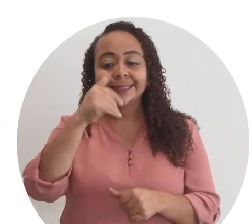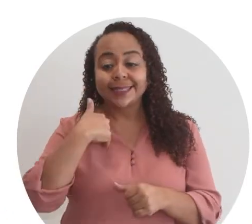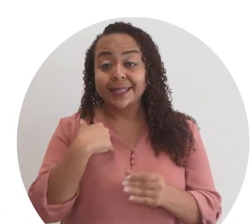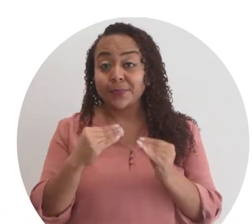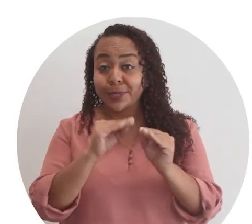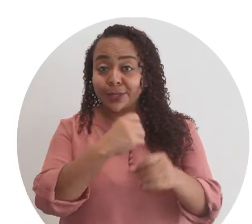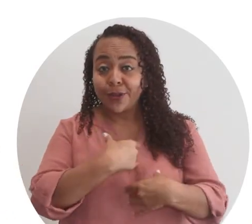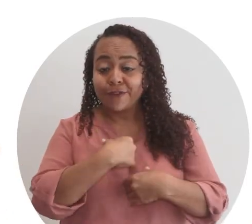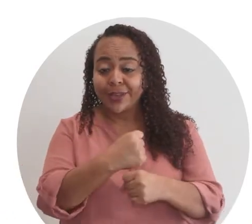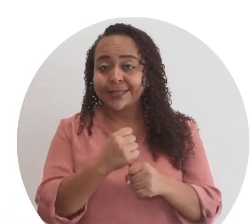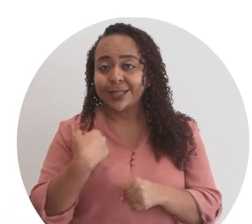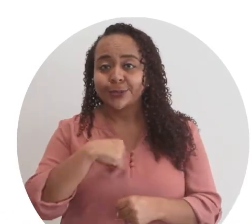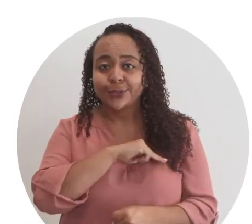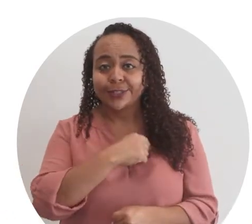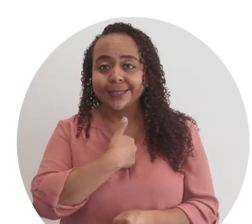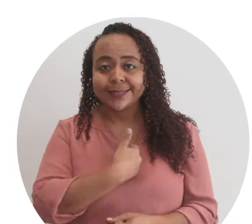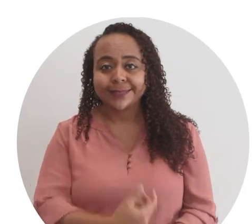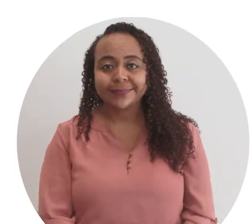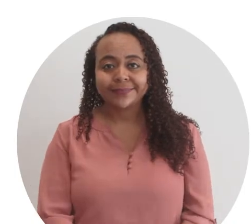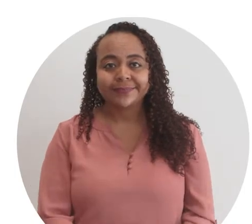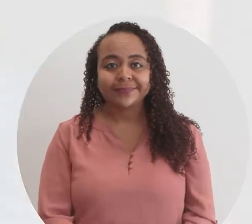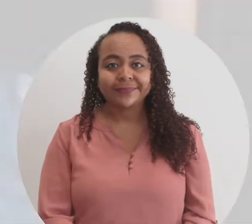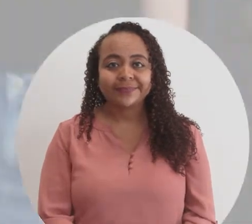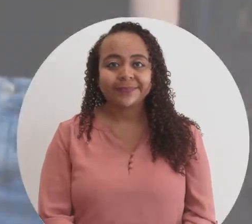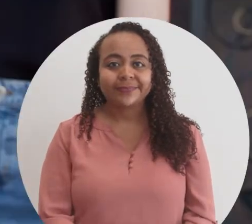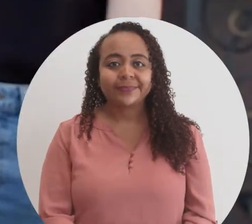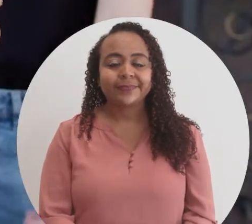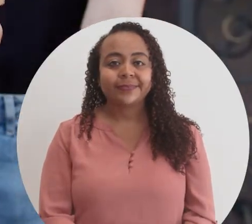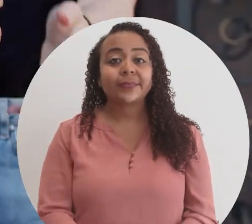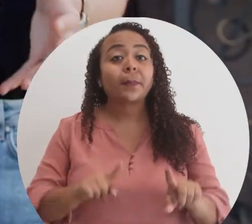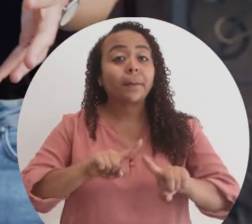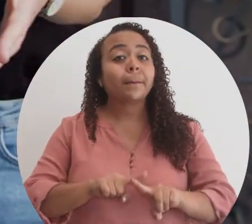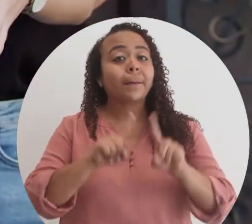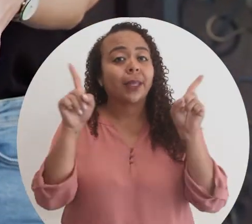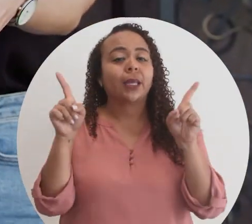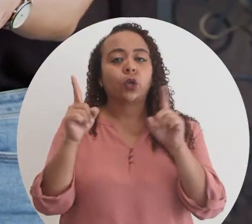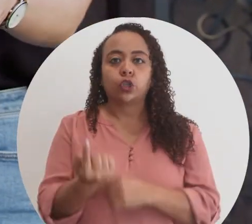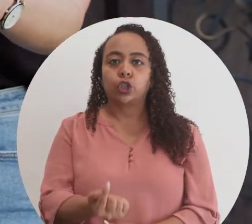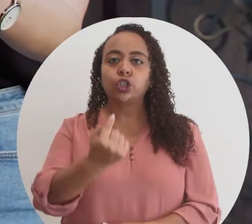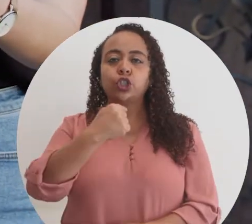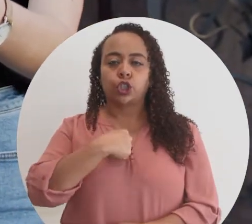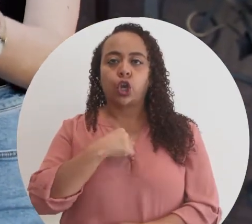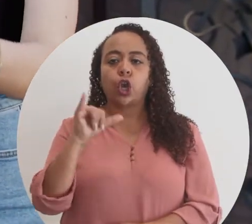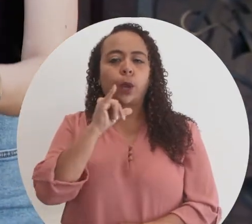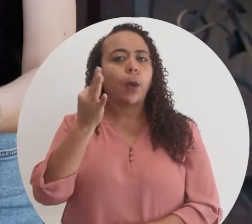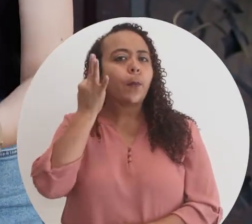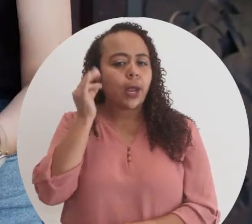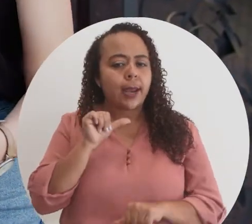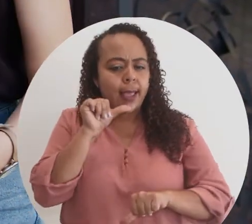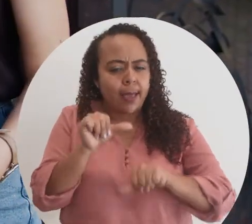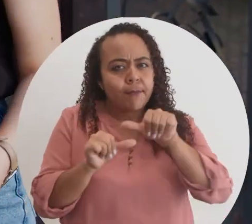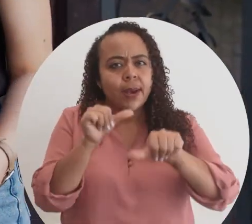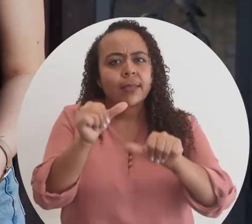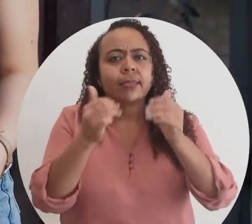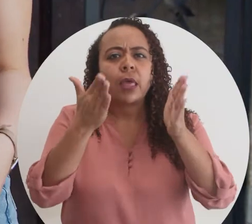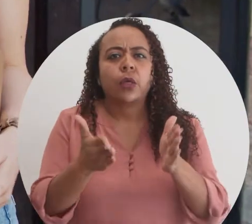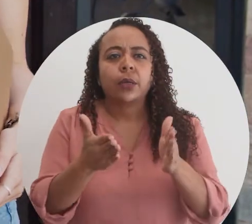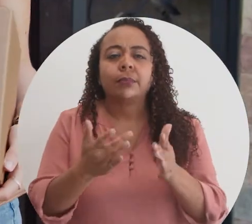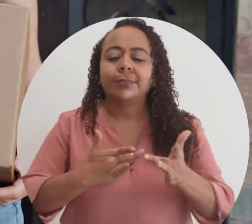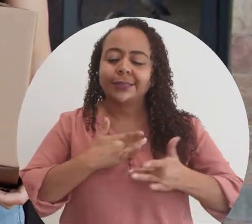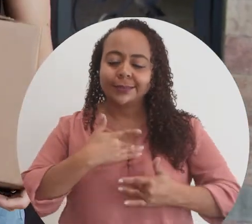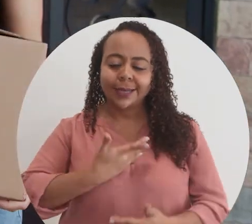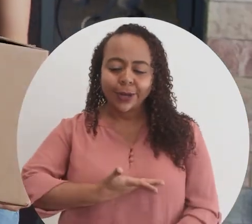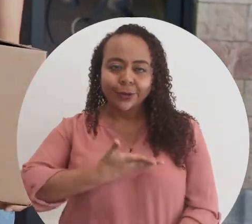más fiel, que tendrá más confianza en nosotras. Pero sobre todo, yo, como mujer